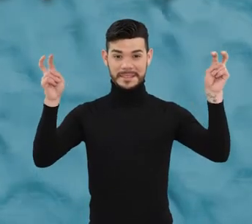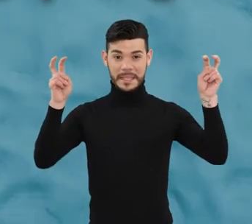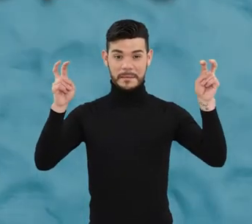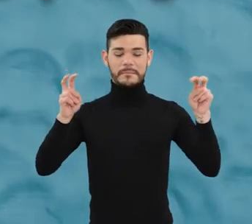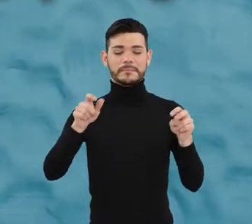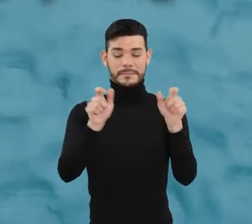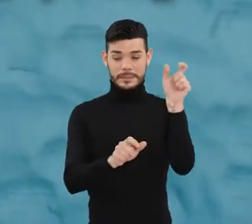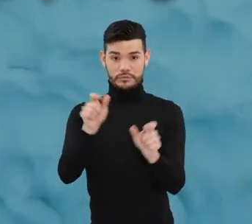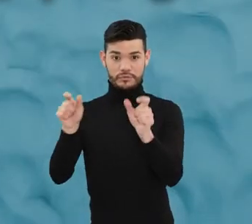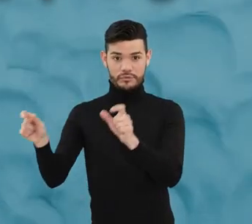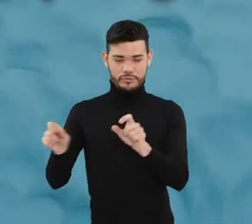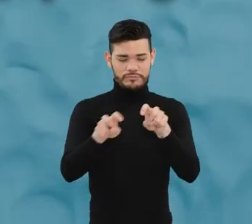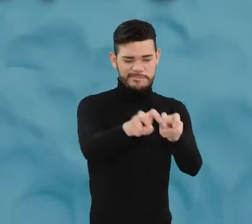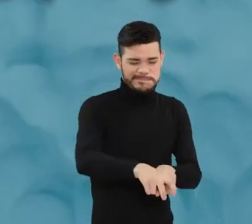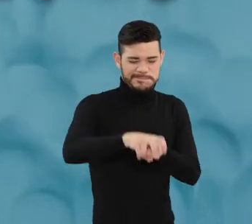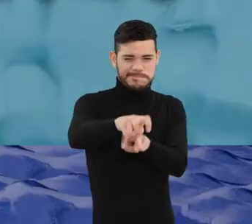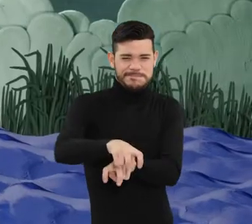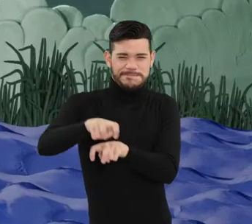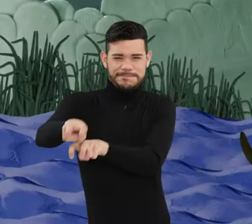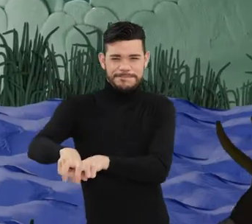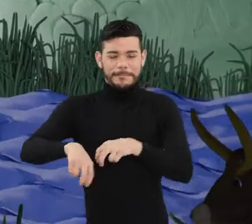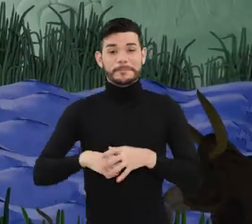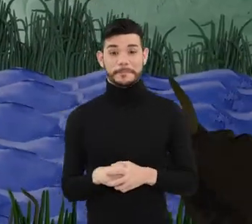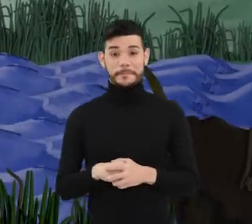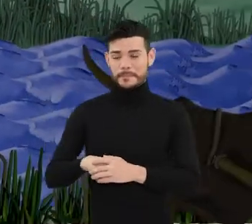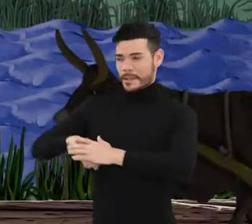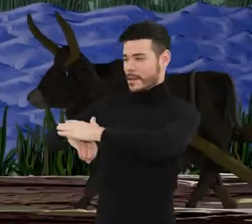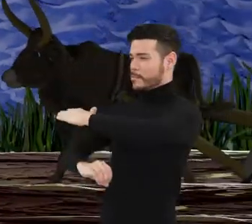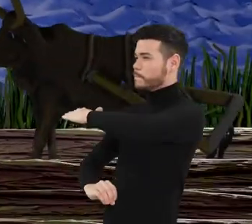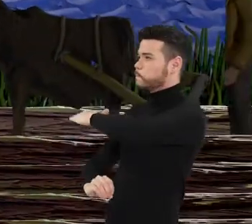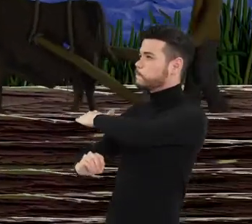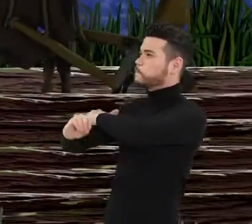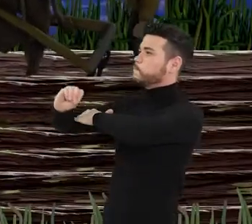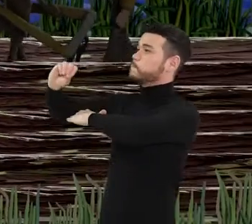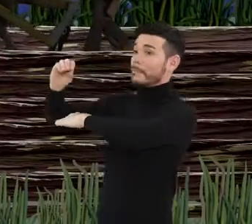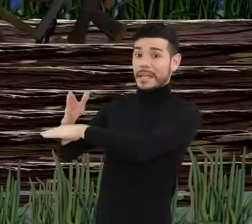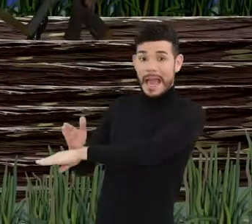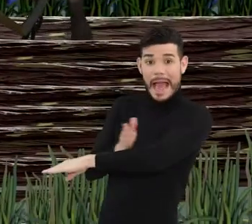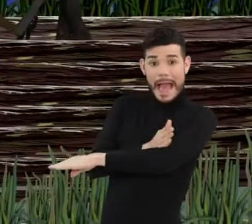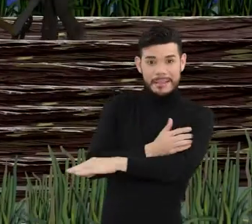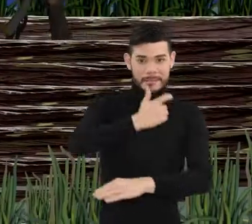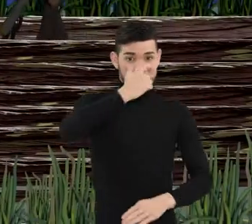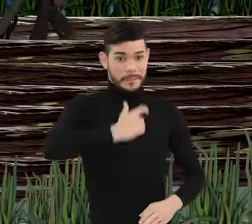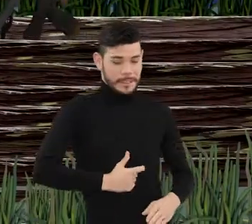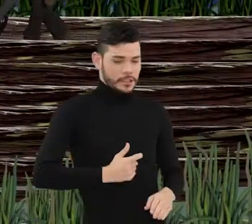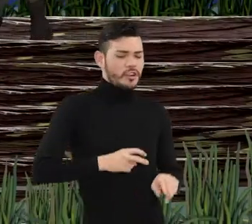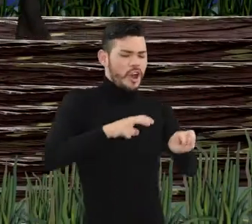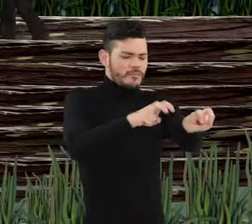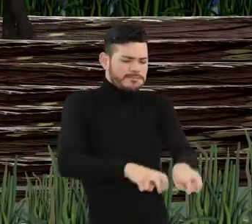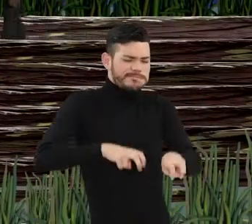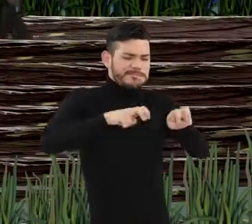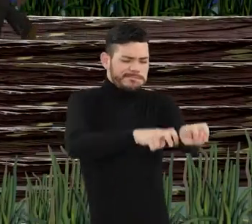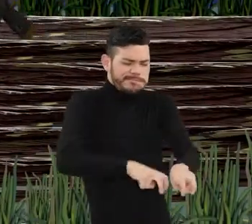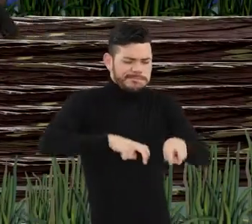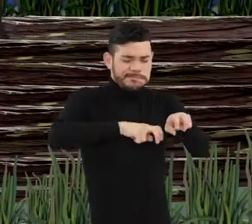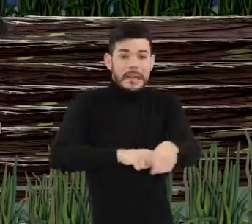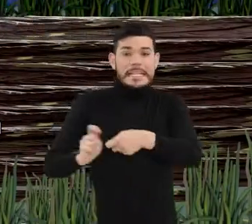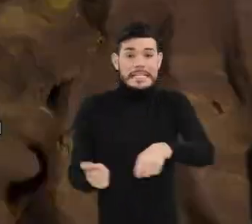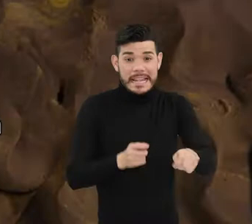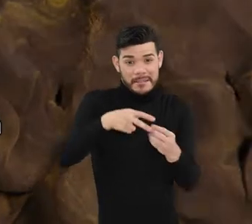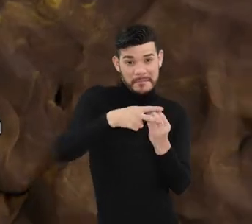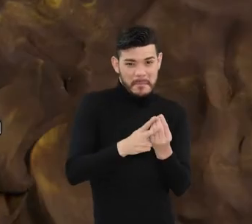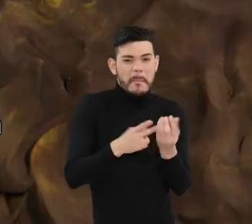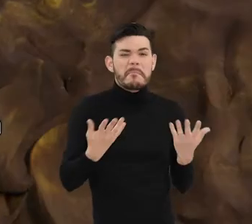Los agricultores Antes de que salga el sol, el agricultor abre surcos en la tierra con ayuda de sus herramientas